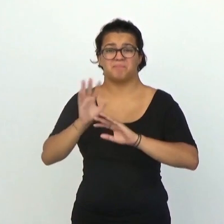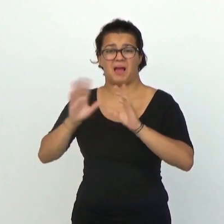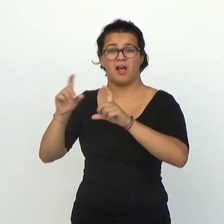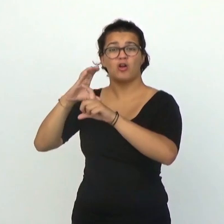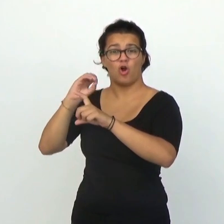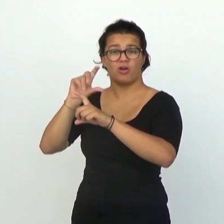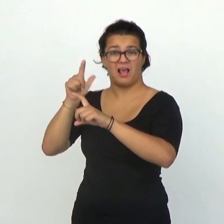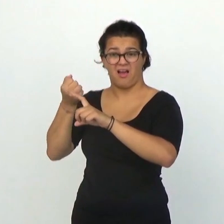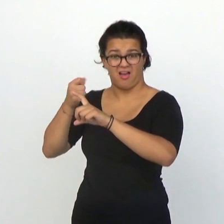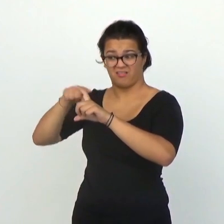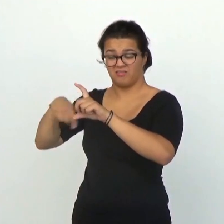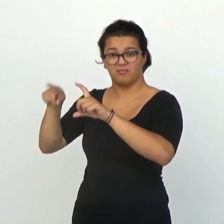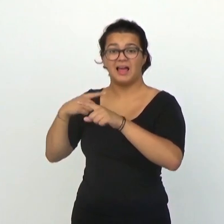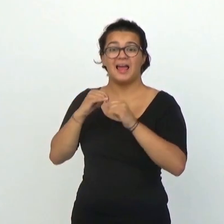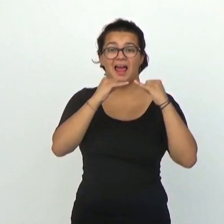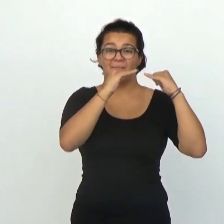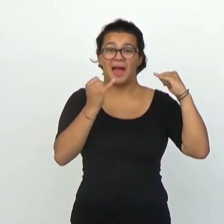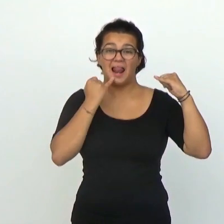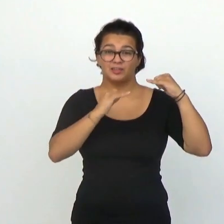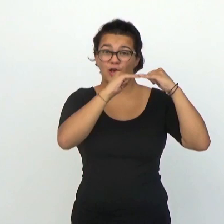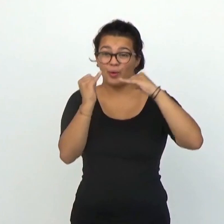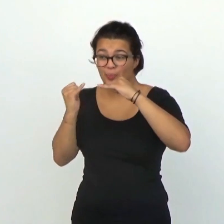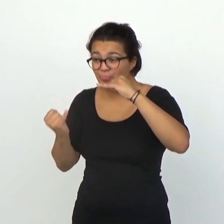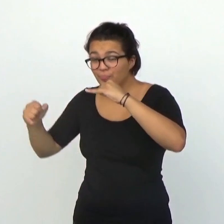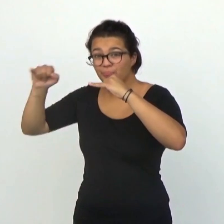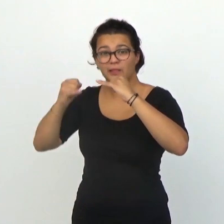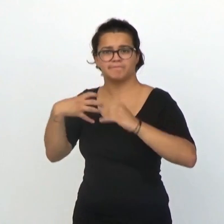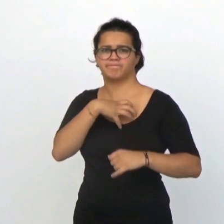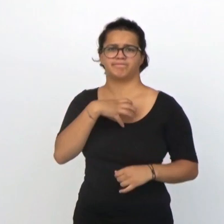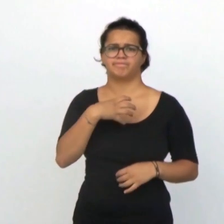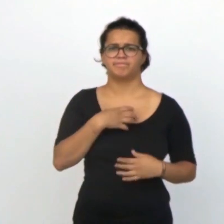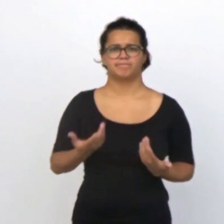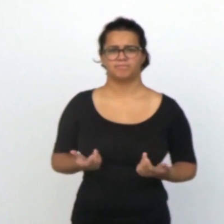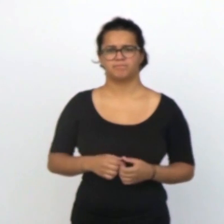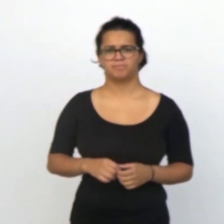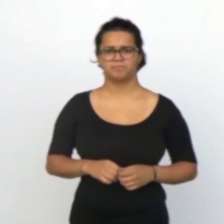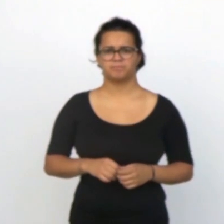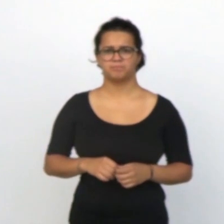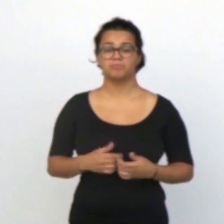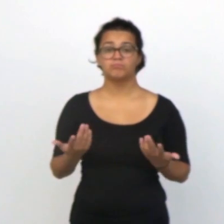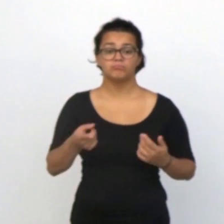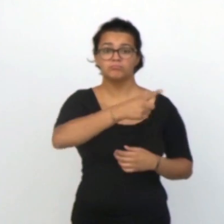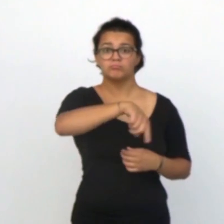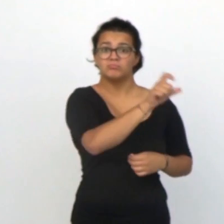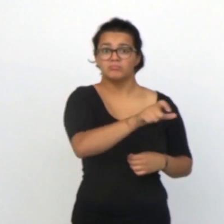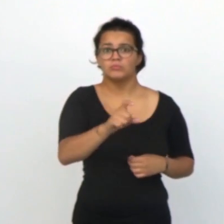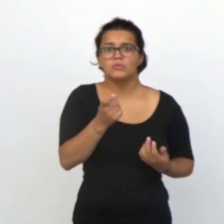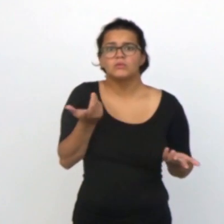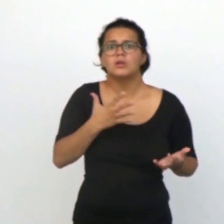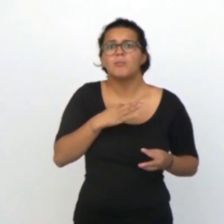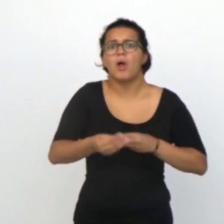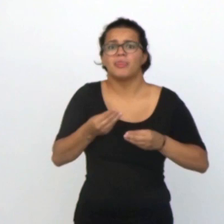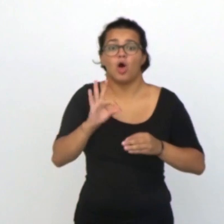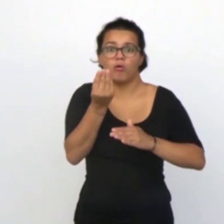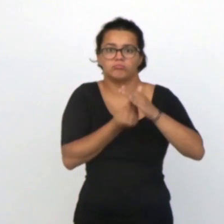los que como consecuencia de una infección o una malformación de la cóclea no se les puede insertar en el caracol el filamento de electrodos. Y un caso más